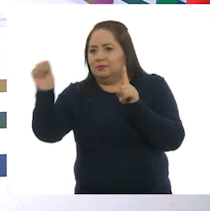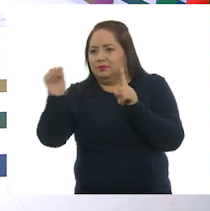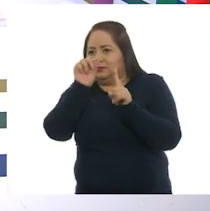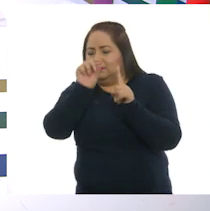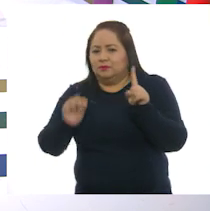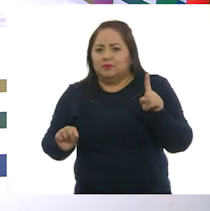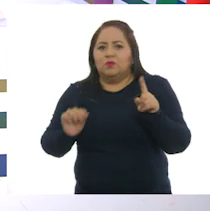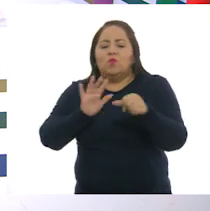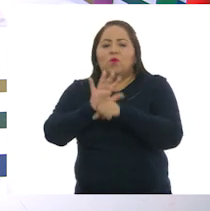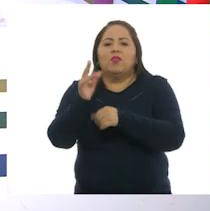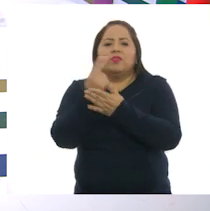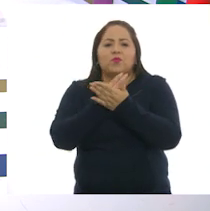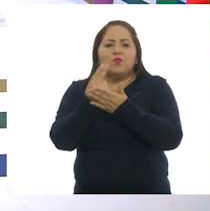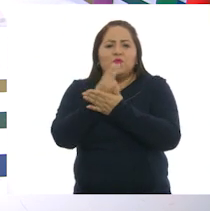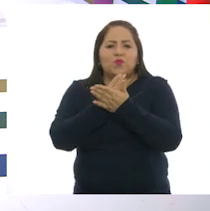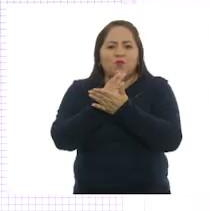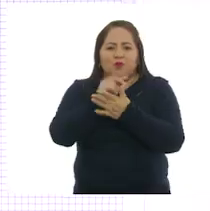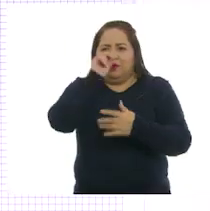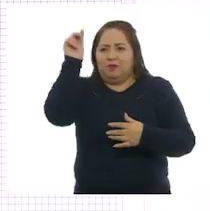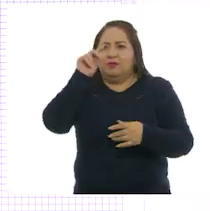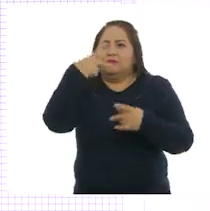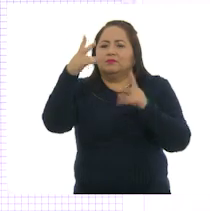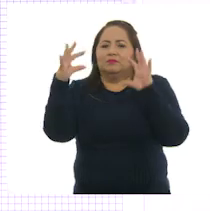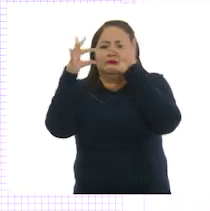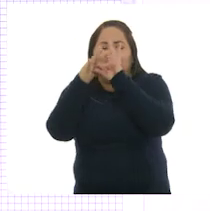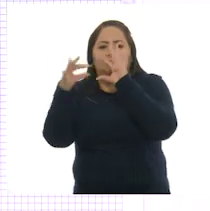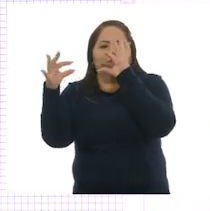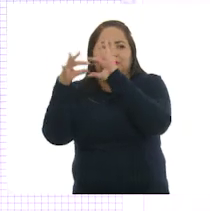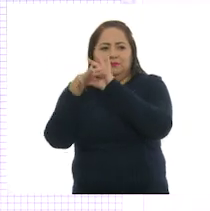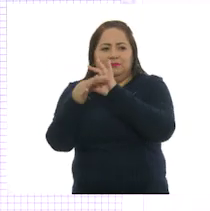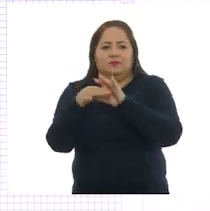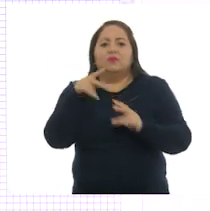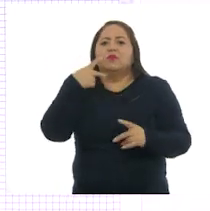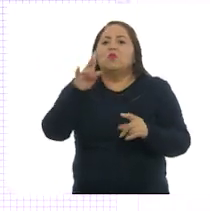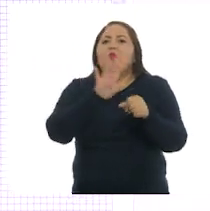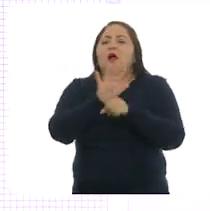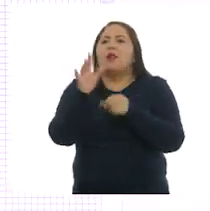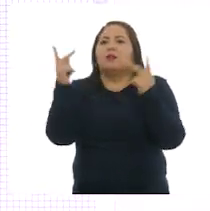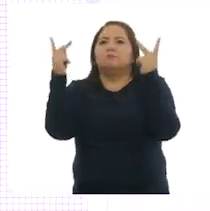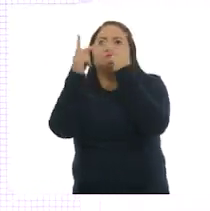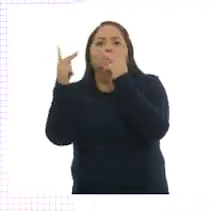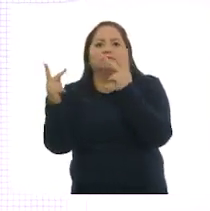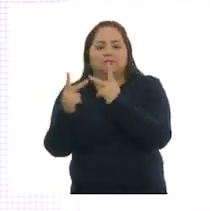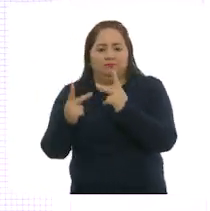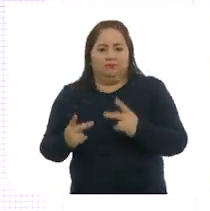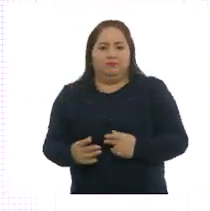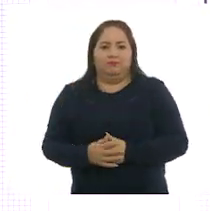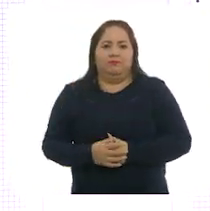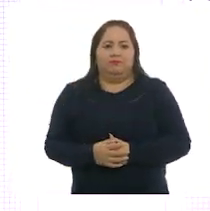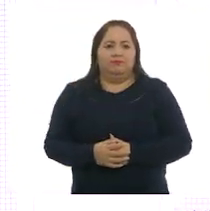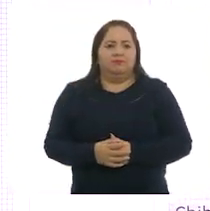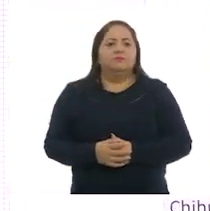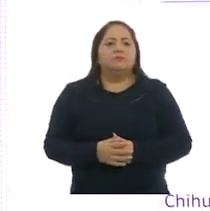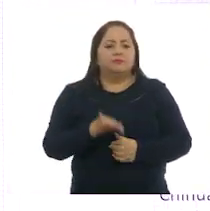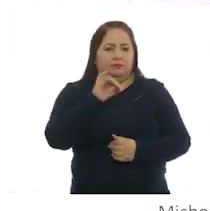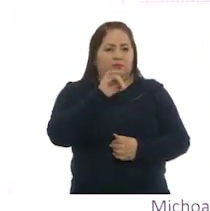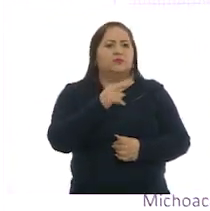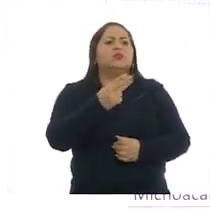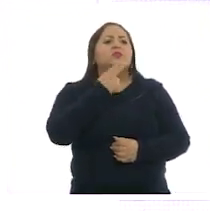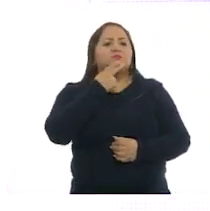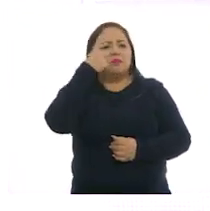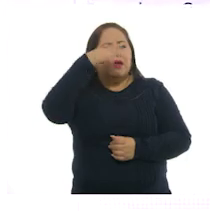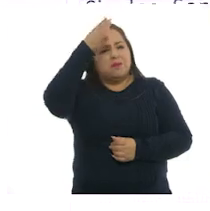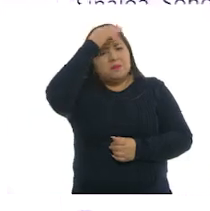dibujo con un concepto según correspondan. Perfecto, maestra, nos servirá de